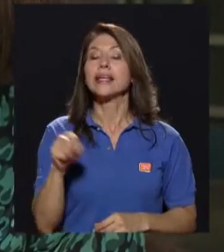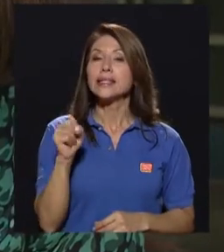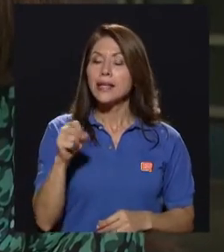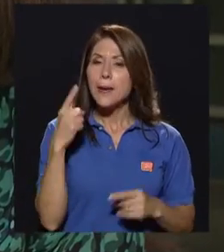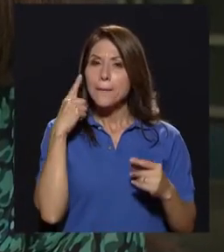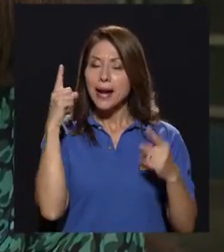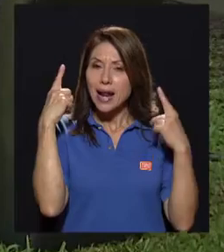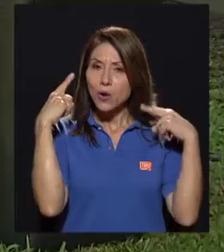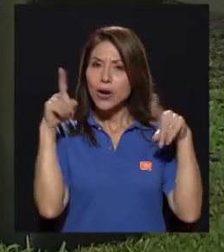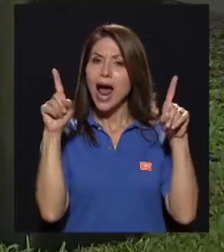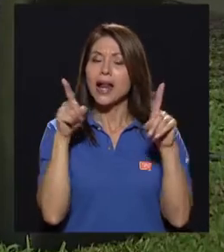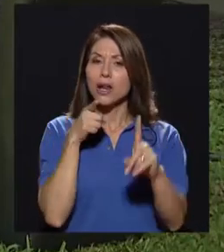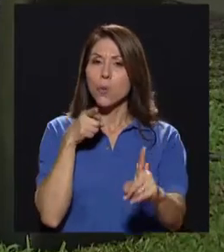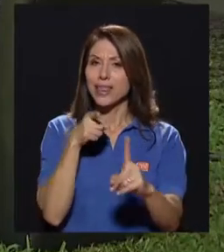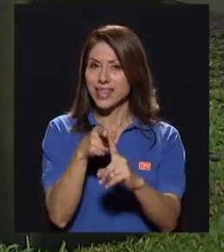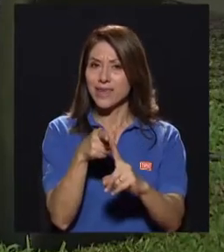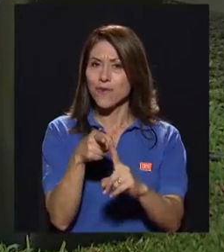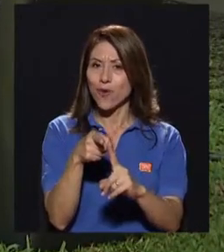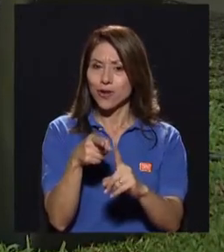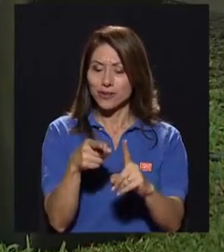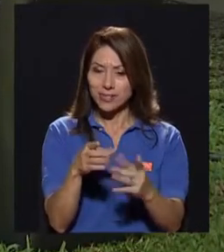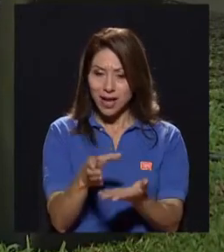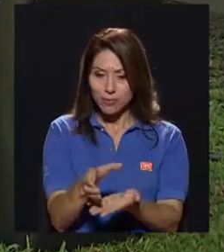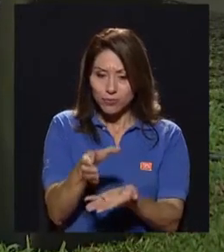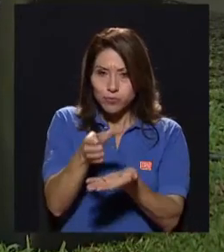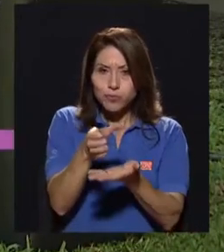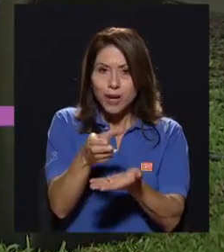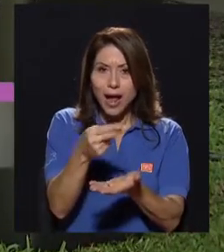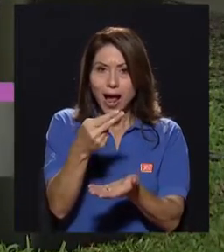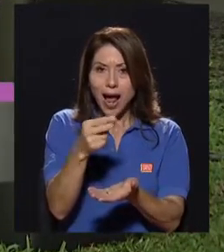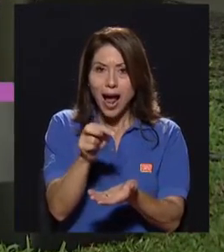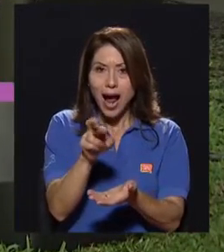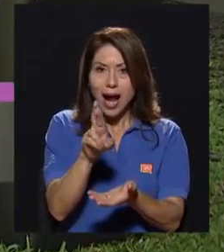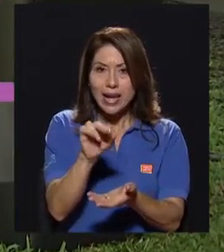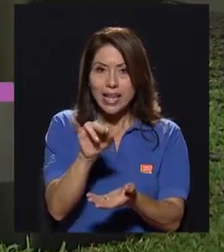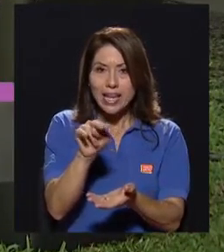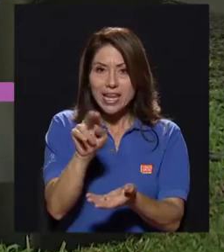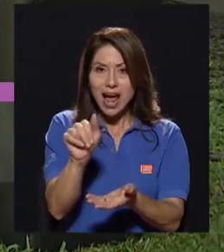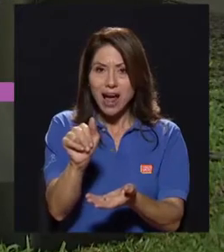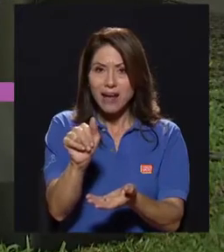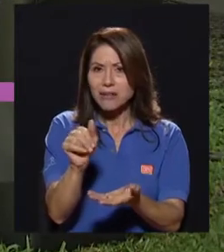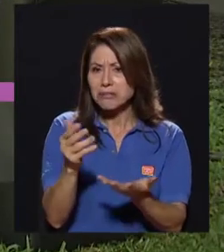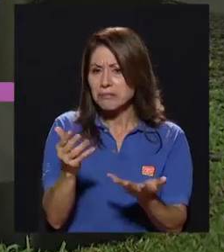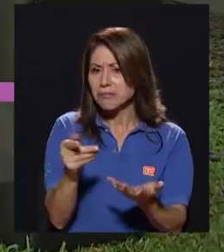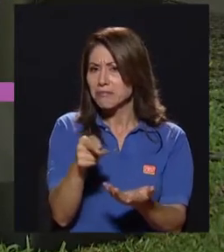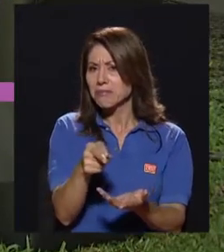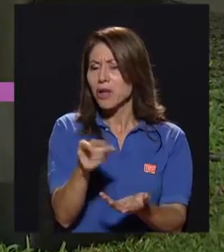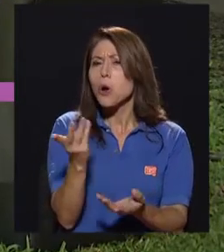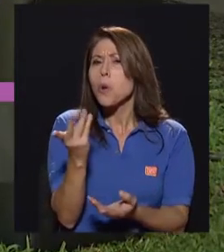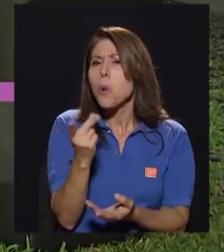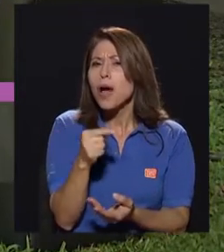lograr ese objetivo de la harina, ¿cuántos insectos necesitas?